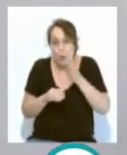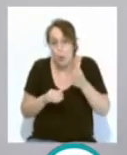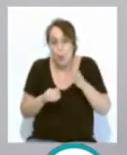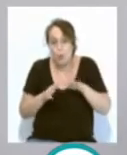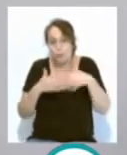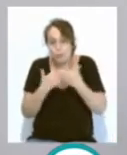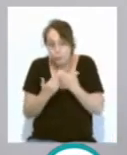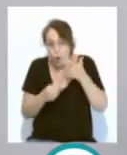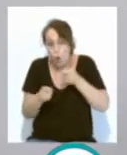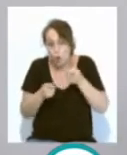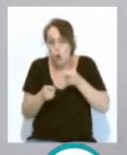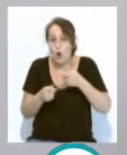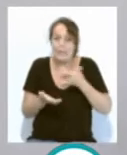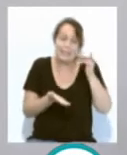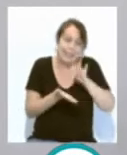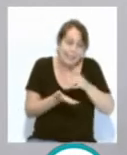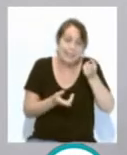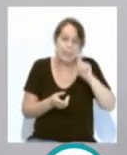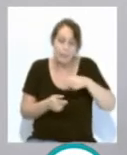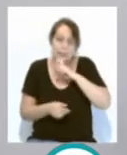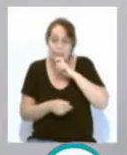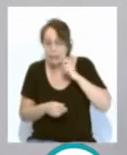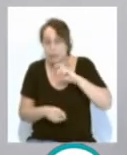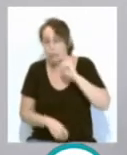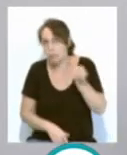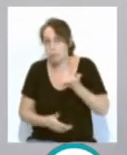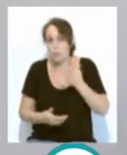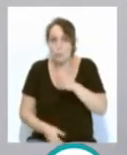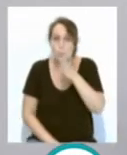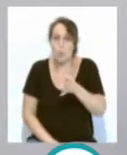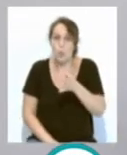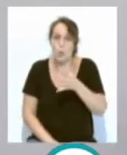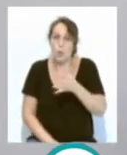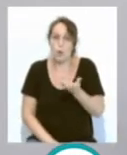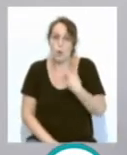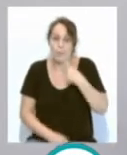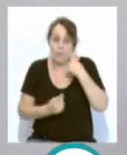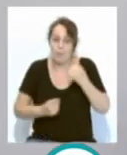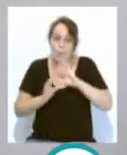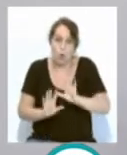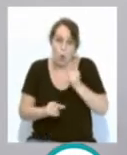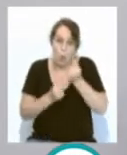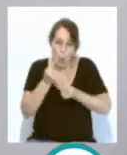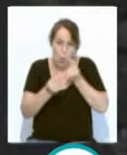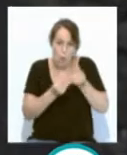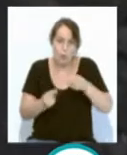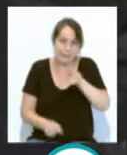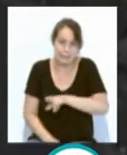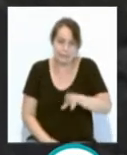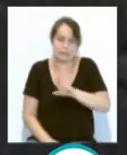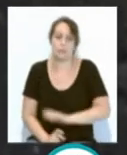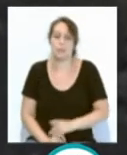concertando las citas y reservando y tal, porque todavía es la primera vez, pero bueno, poco a poco vamos a empezar a retomarla.